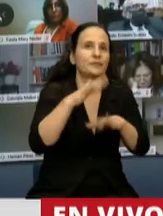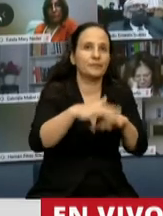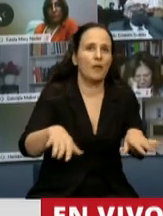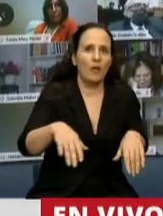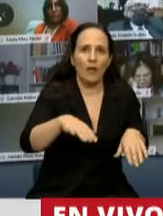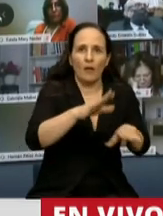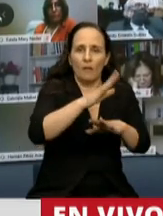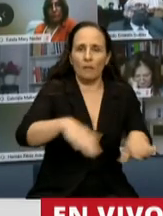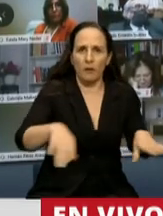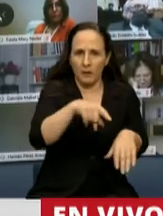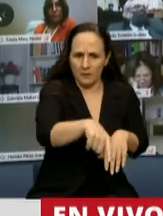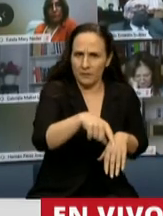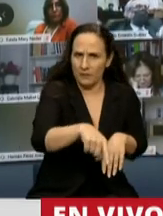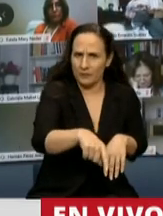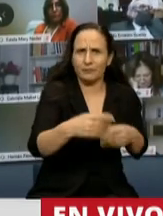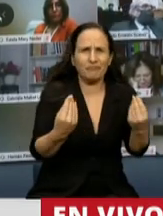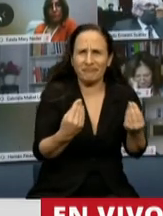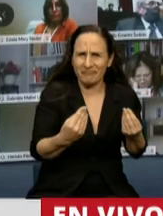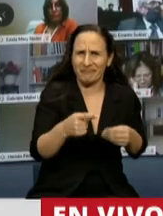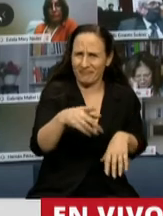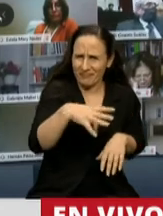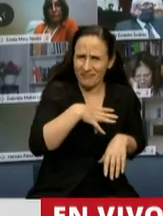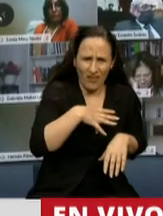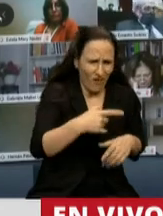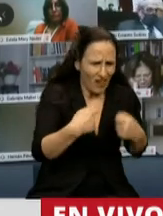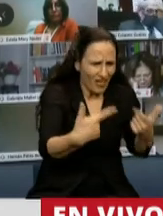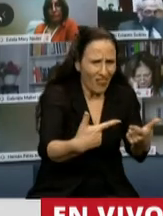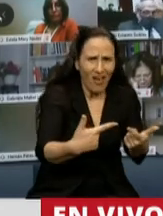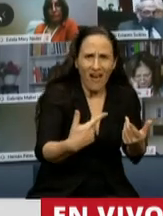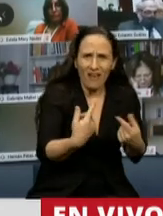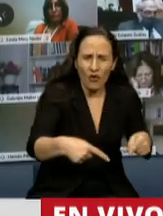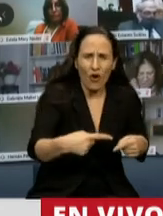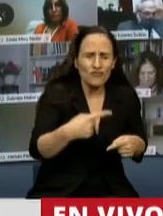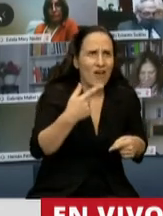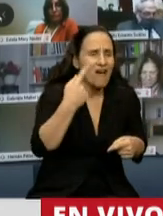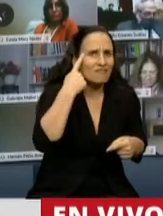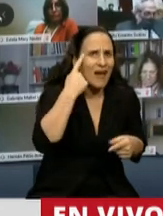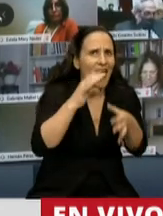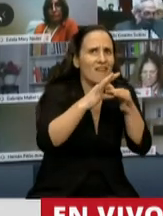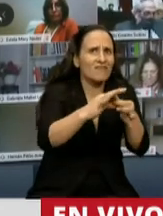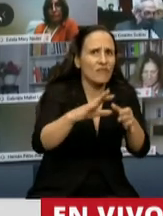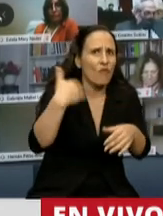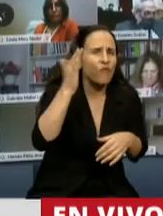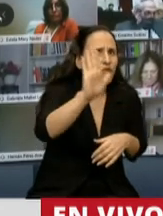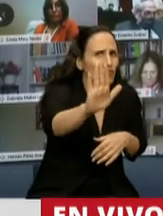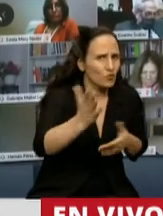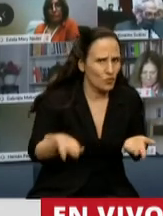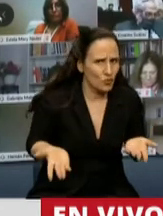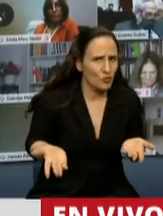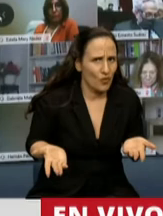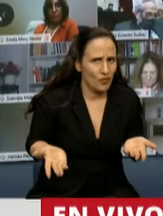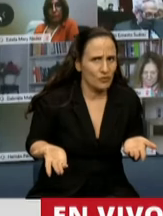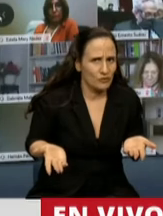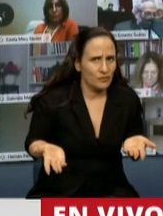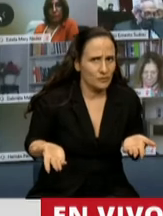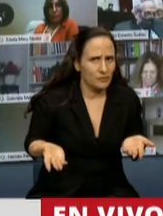su futuro, su presente y su futuro. Tienen obturada la posibilidad de pensar